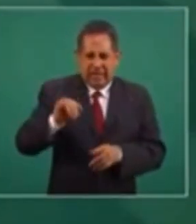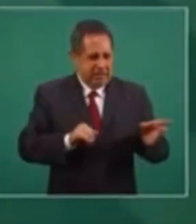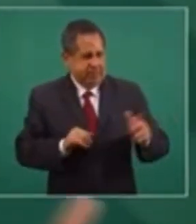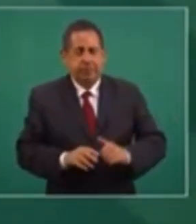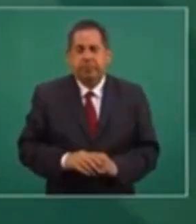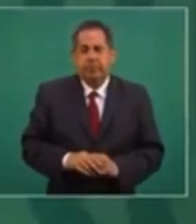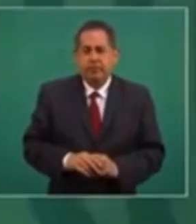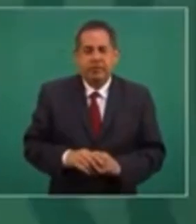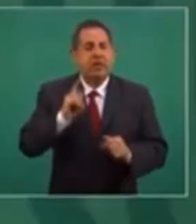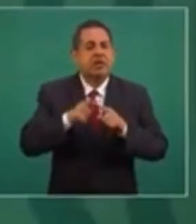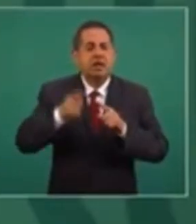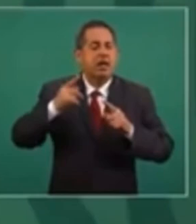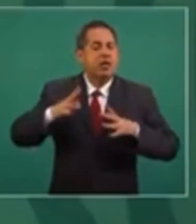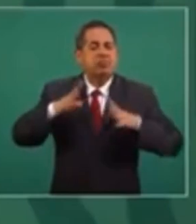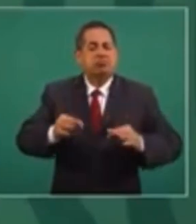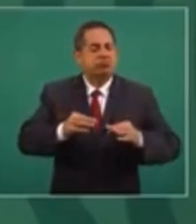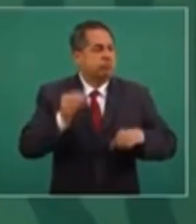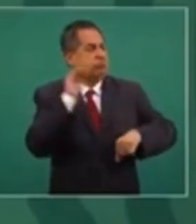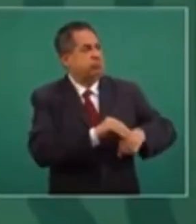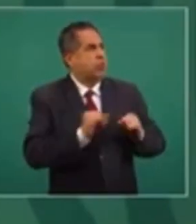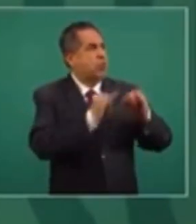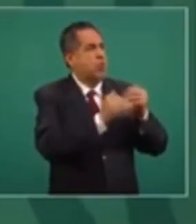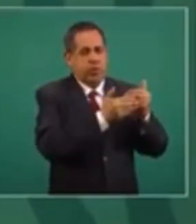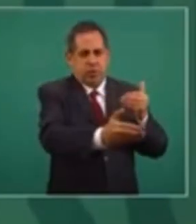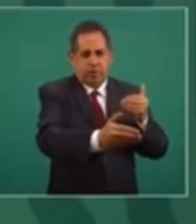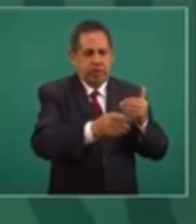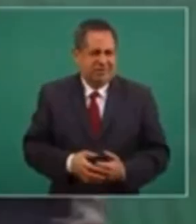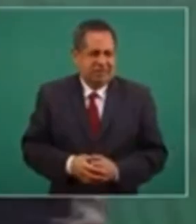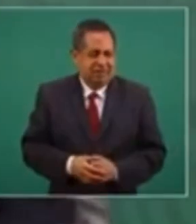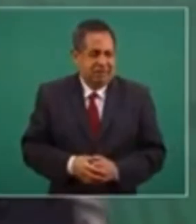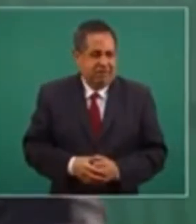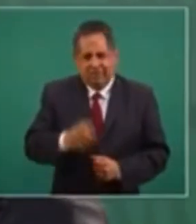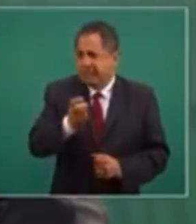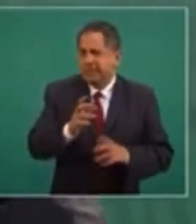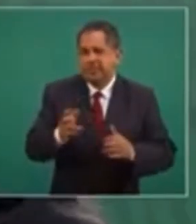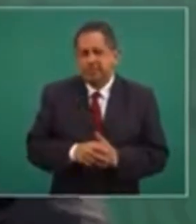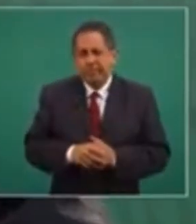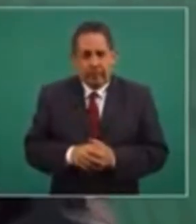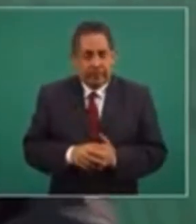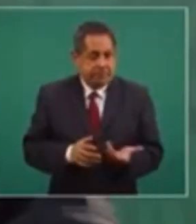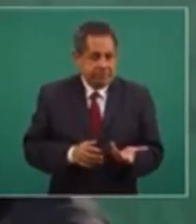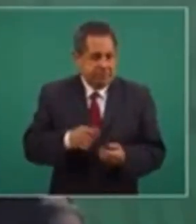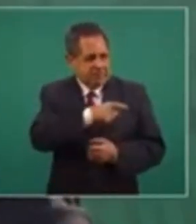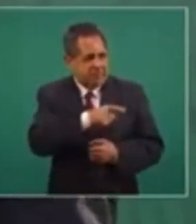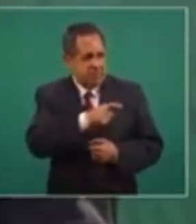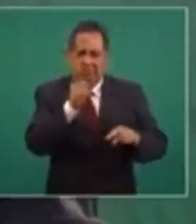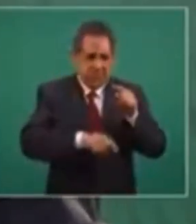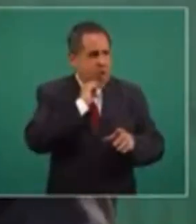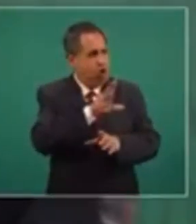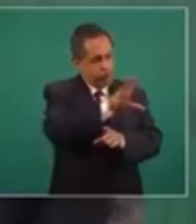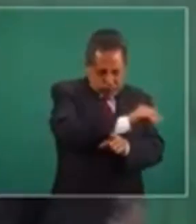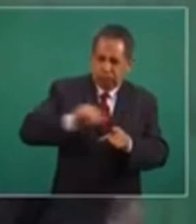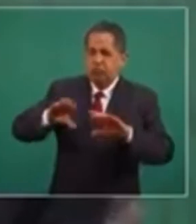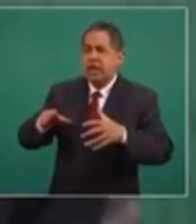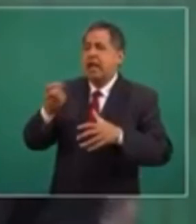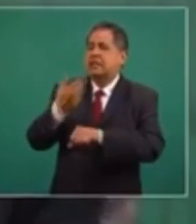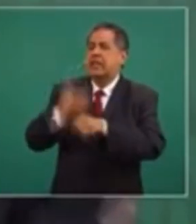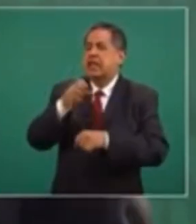Que la crearon y ha sido la gran tapadera. ¿qué no se puede? Que sea la función pública que ya existe.